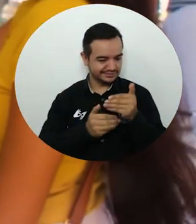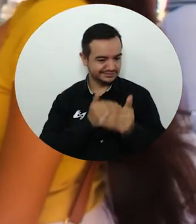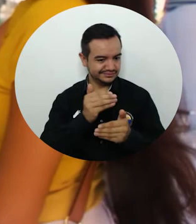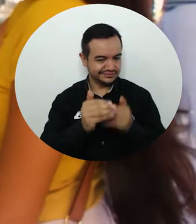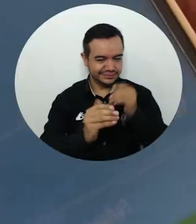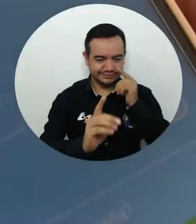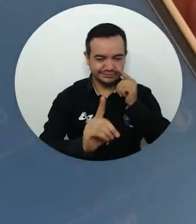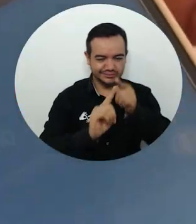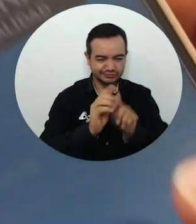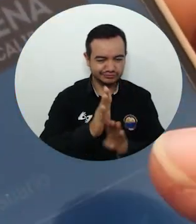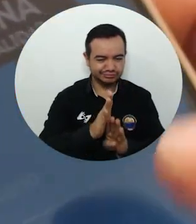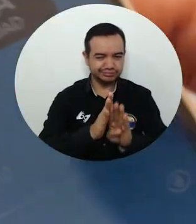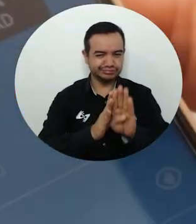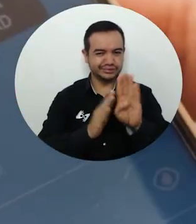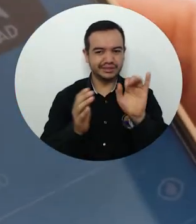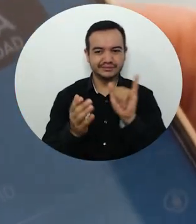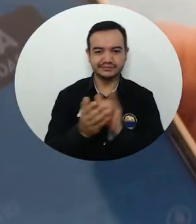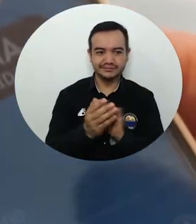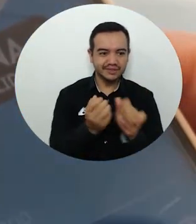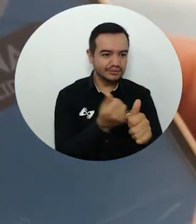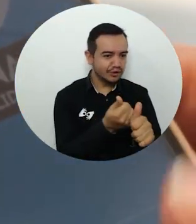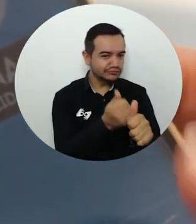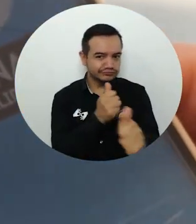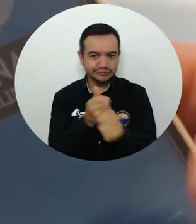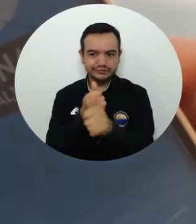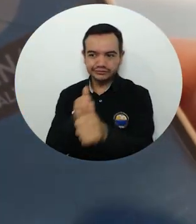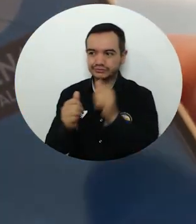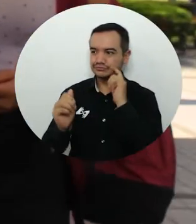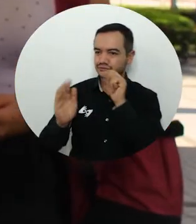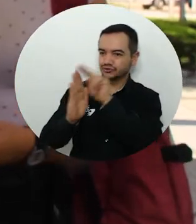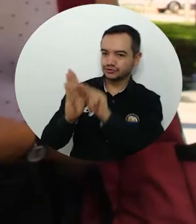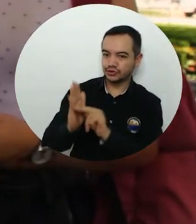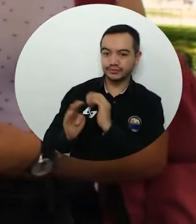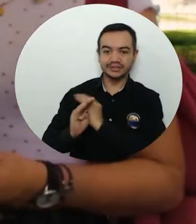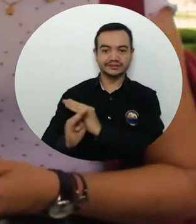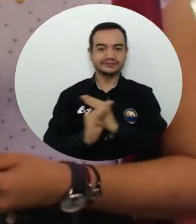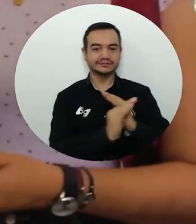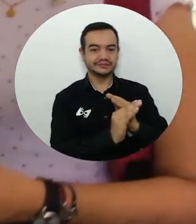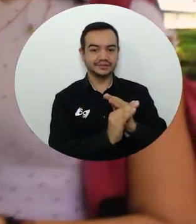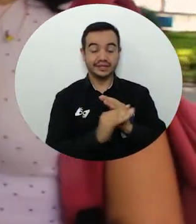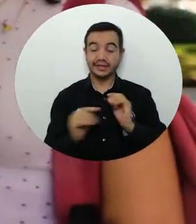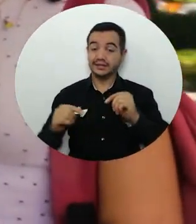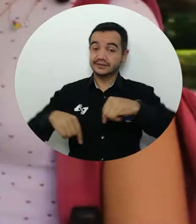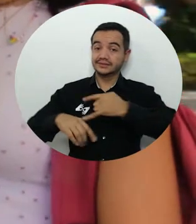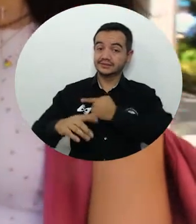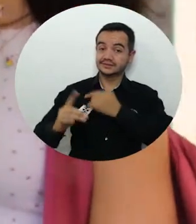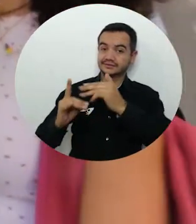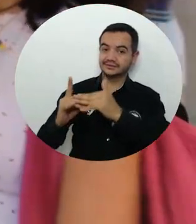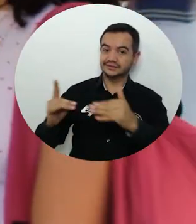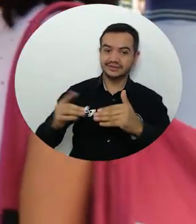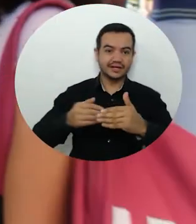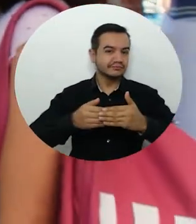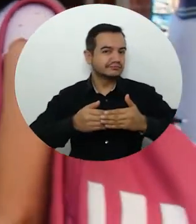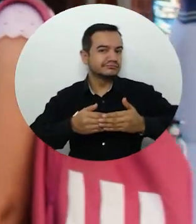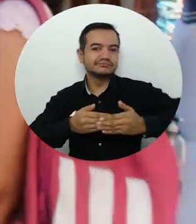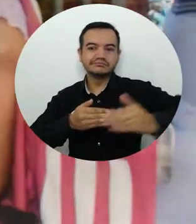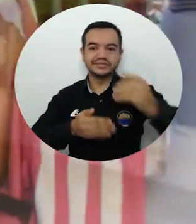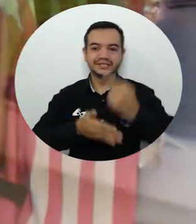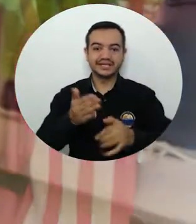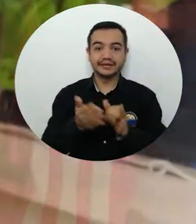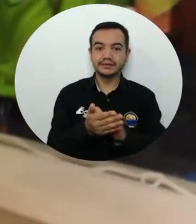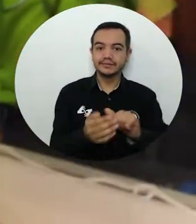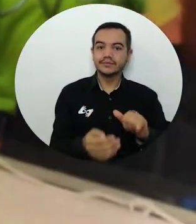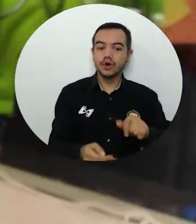en los protocolos de bioseguridad para un retorno seguro al campus, la Universidad del Magdalena puso en marcha la